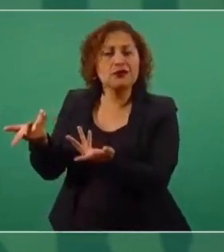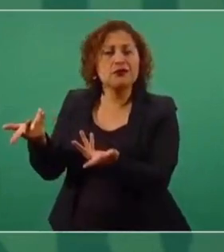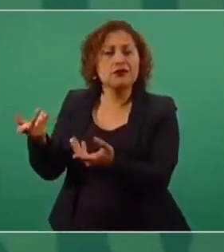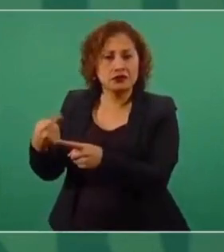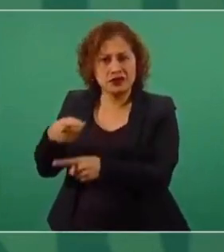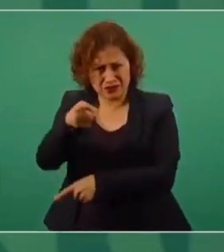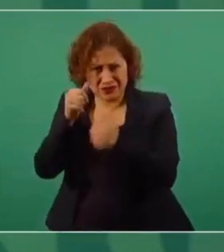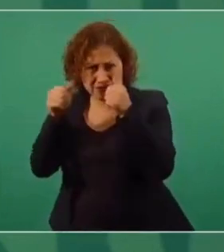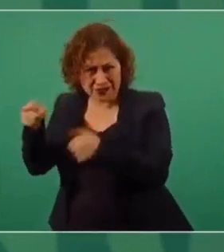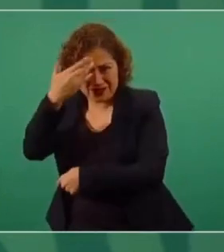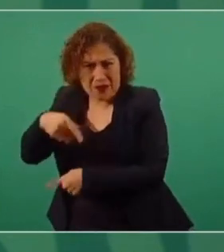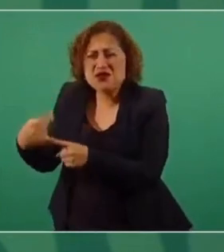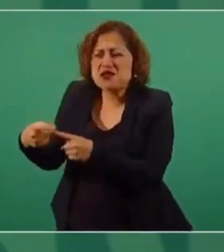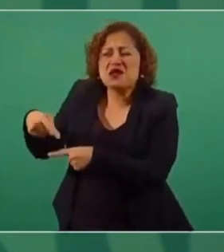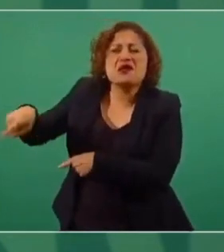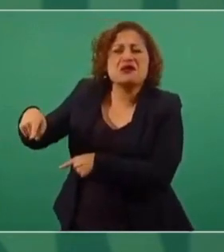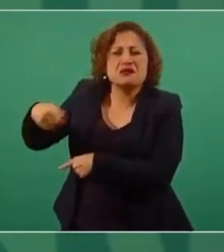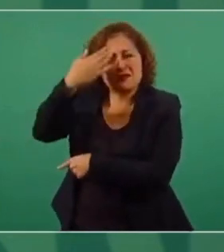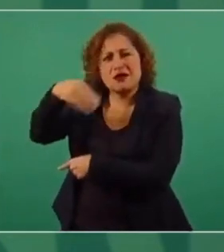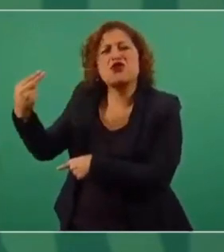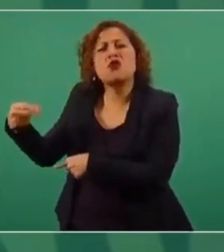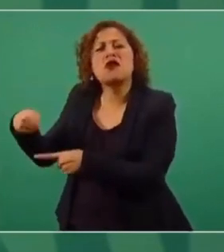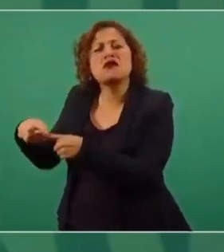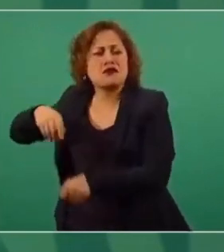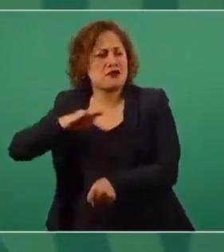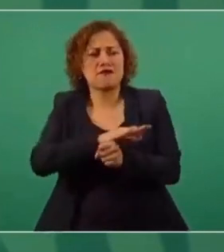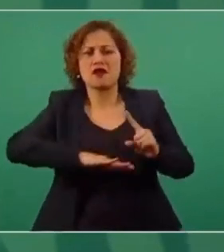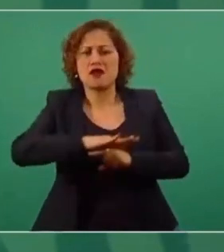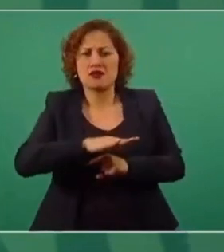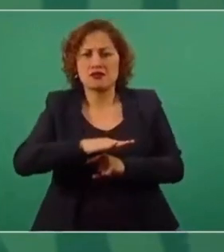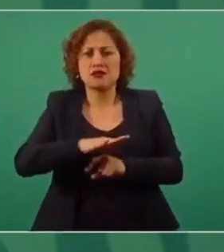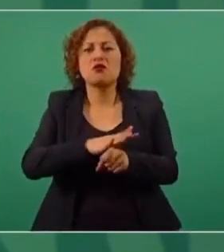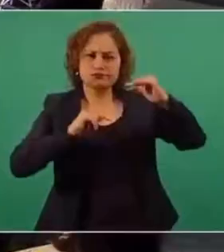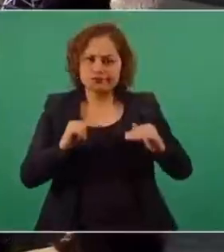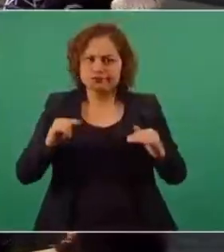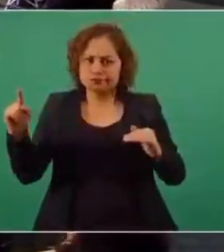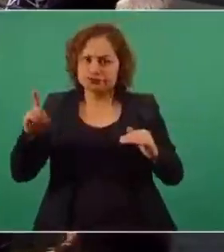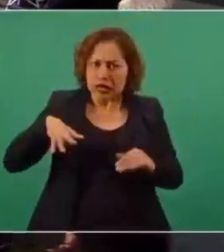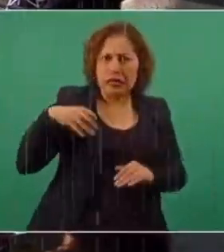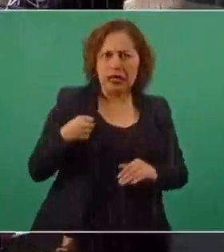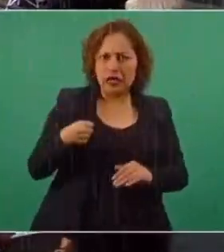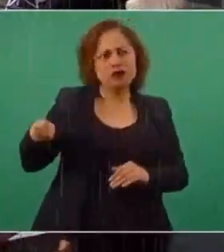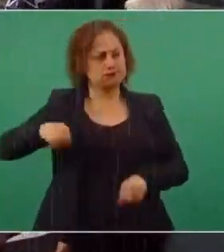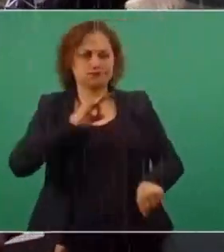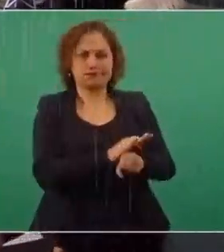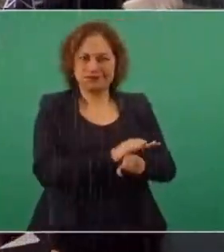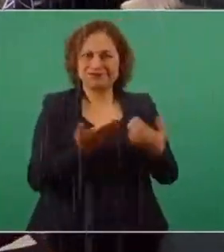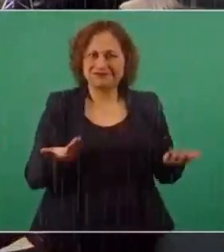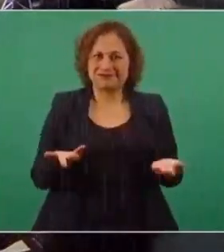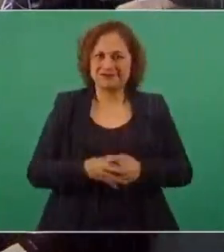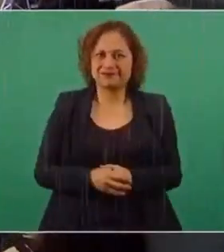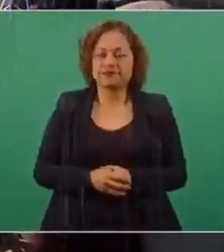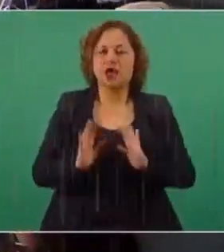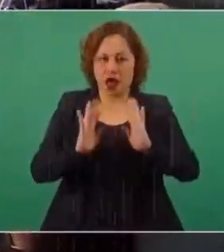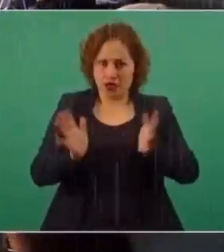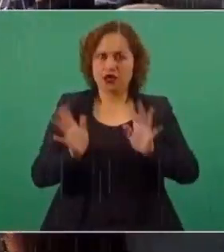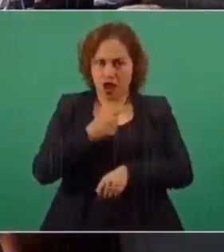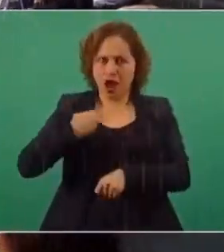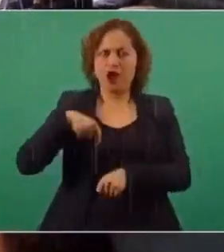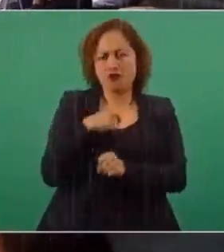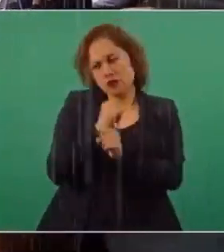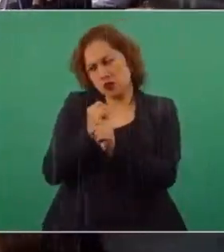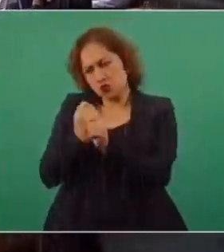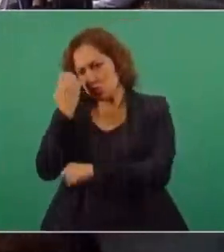¿Escuchan ustedes algo sobre eso? ¿No? ¿No existen? Estamos haciendo la revisión y vamos a enviar